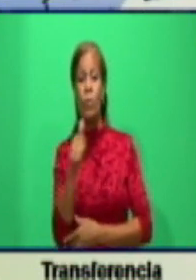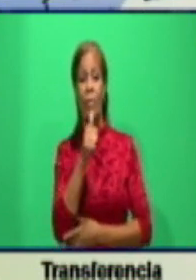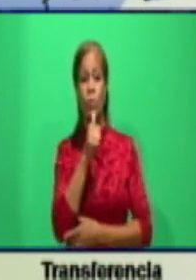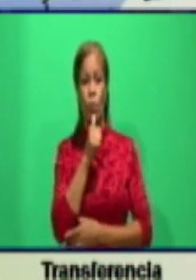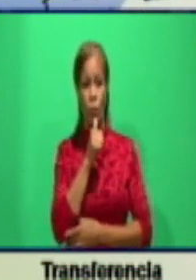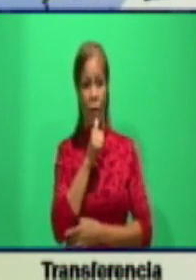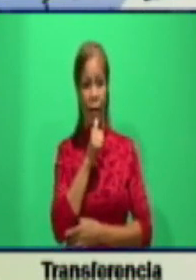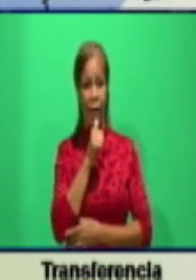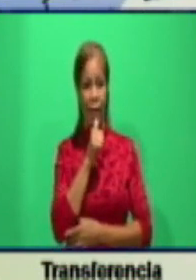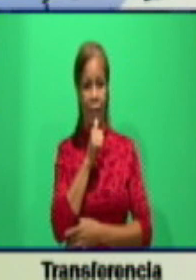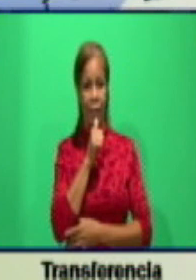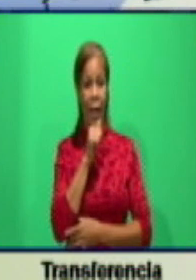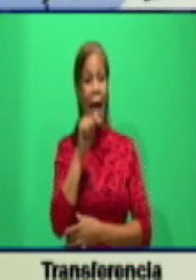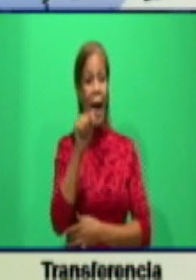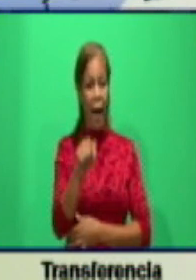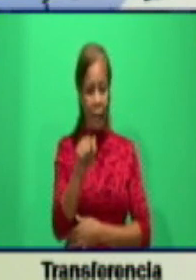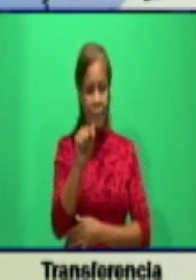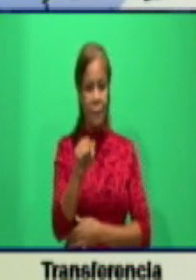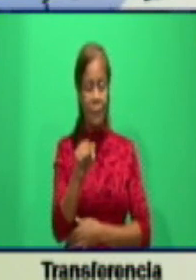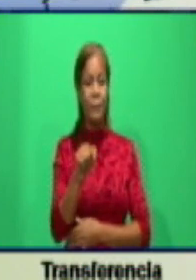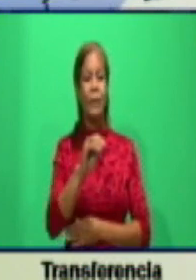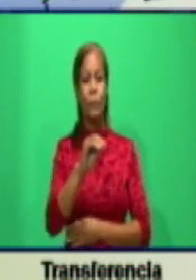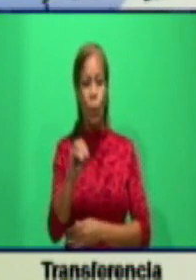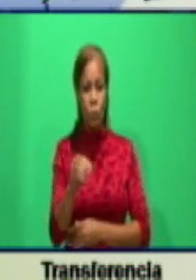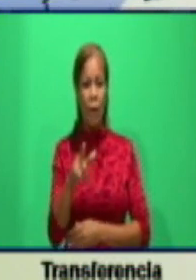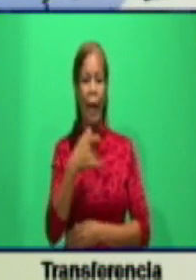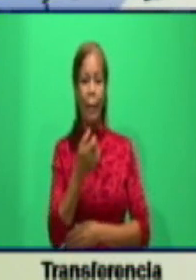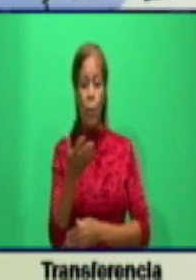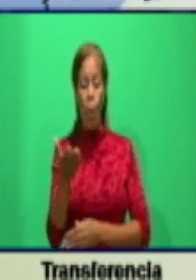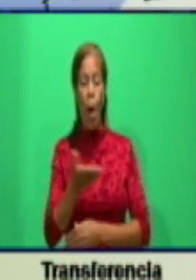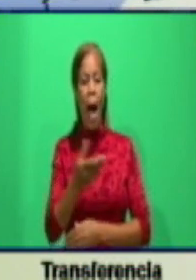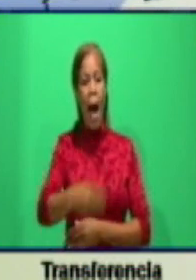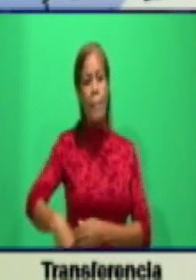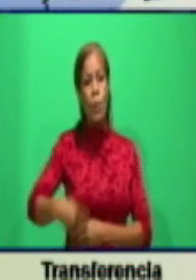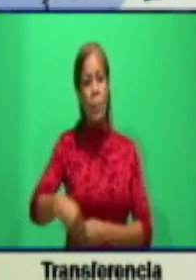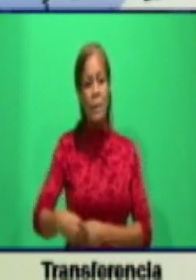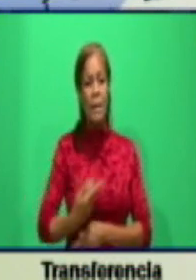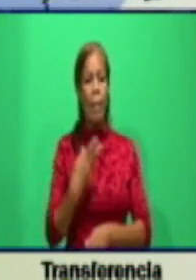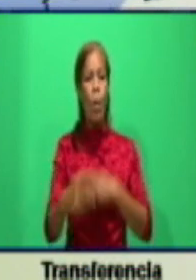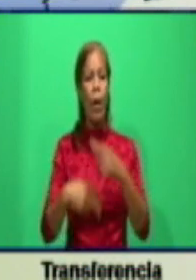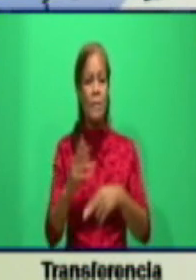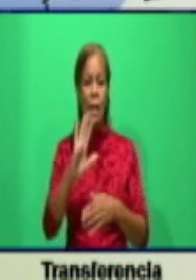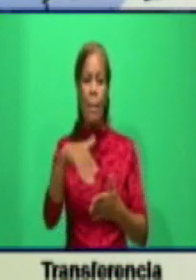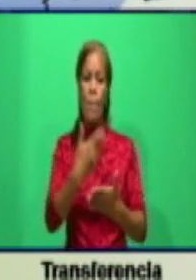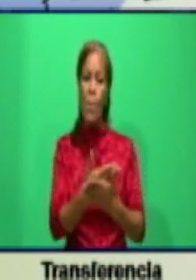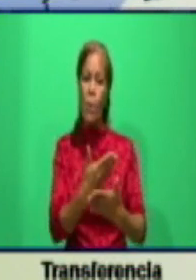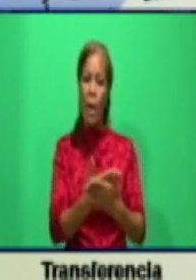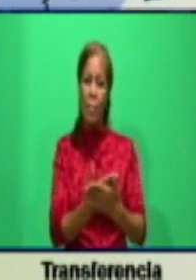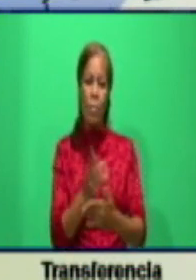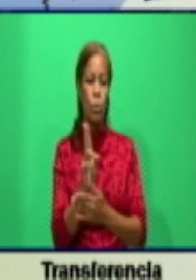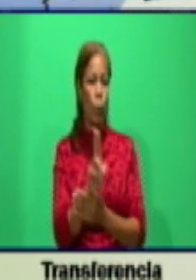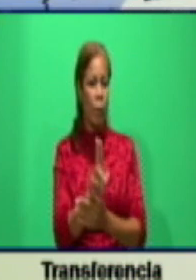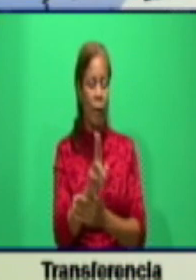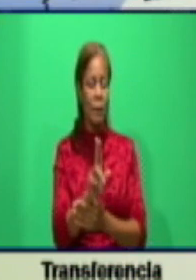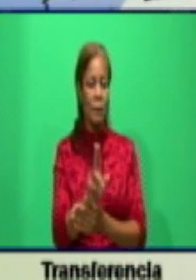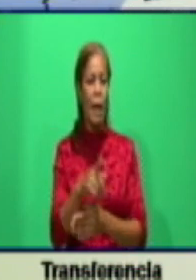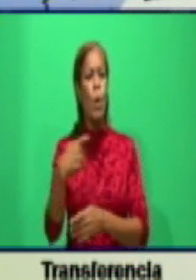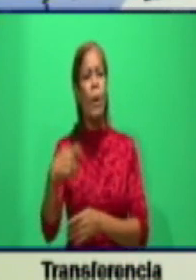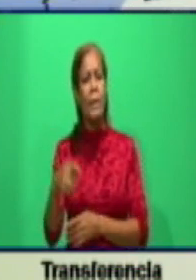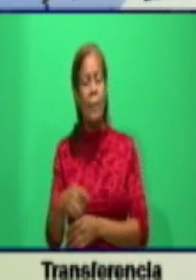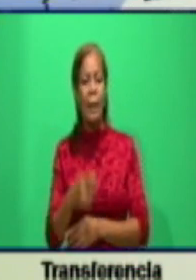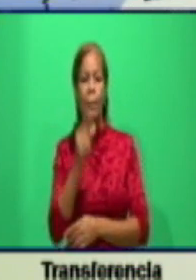los casos con tendencia a hacerle tiras rápidas, los casos que después tienen que ser hospitalizados, los que tienen que ser evaluados